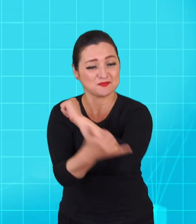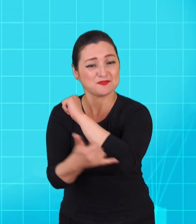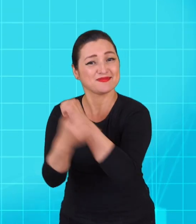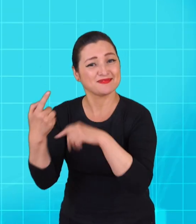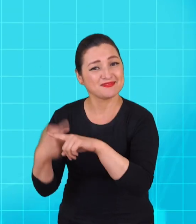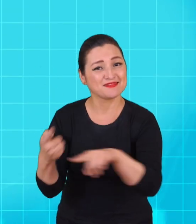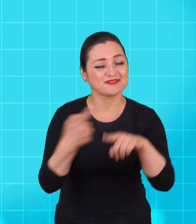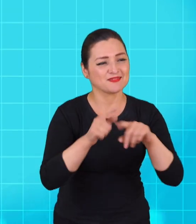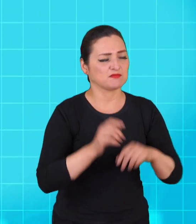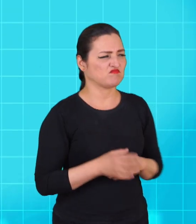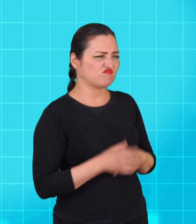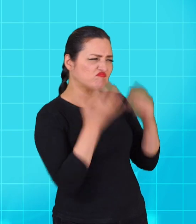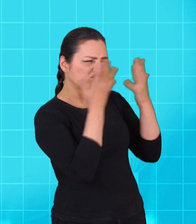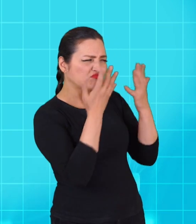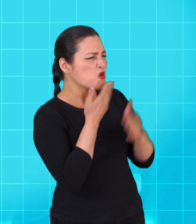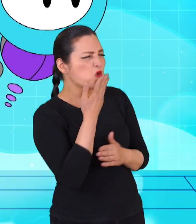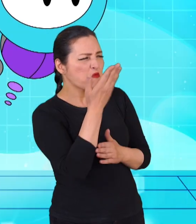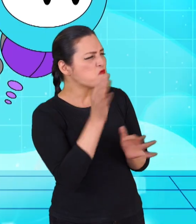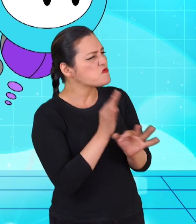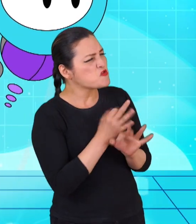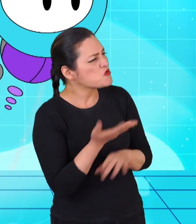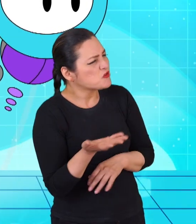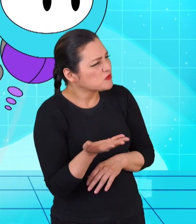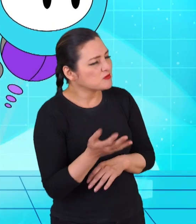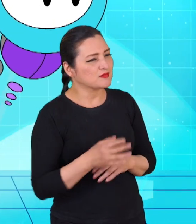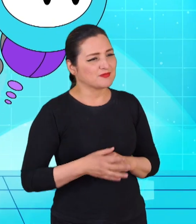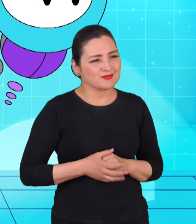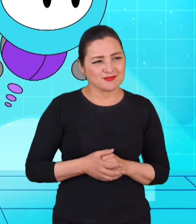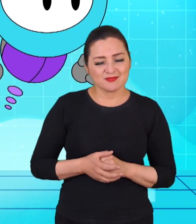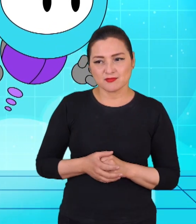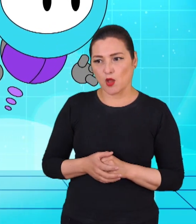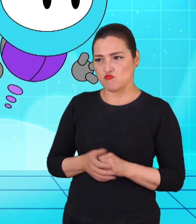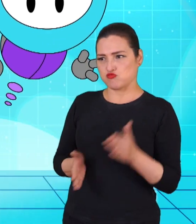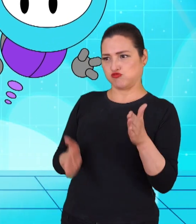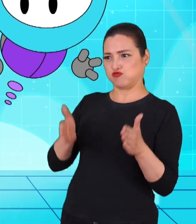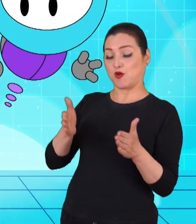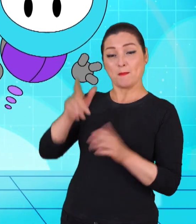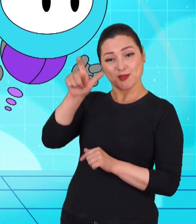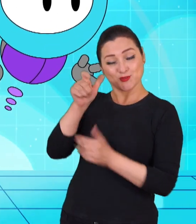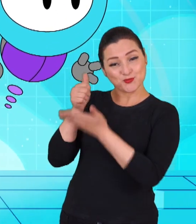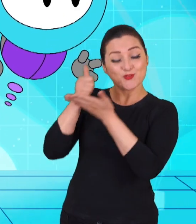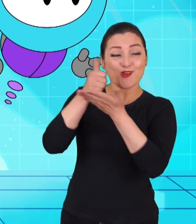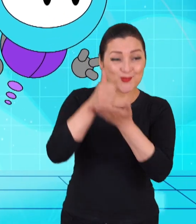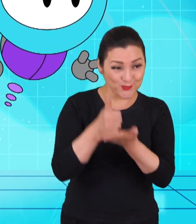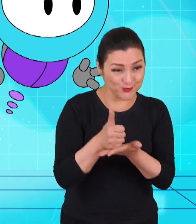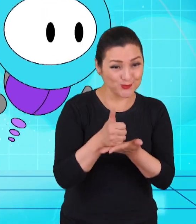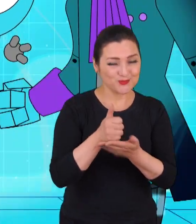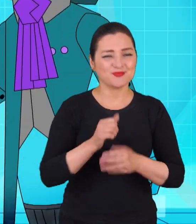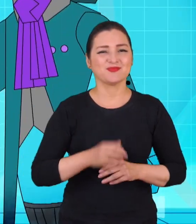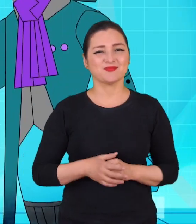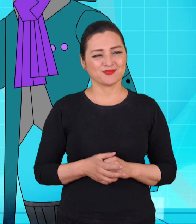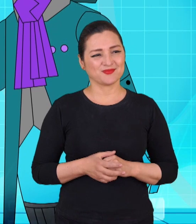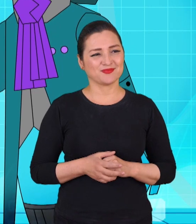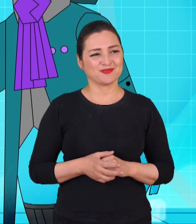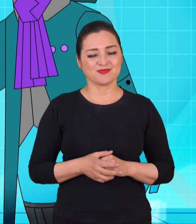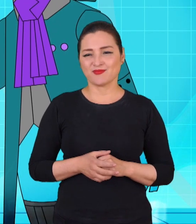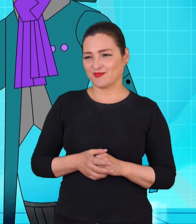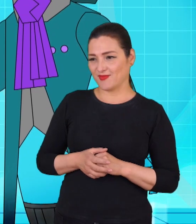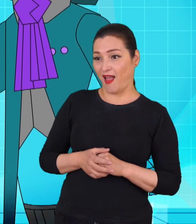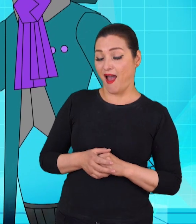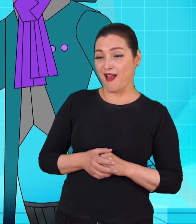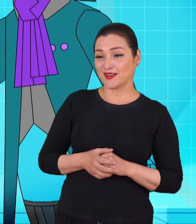pero ¿exactamente cómo funciona? Por aquí estaba hace rato la persona ideal para ayudarnos con este tema. R2.